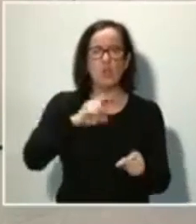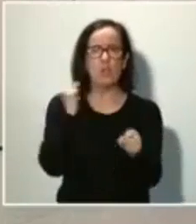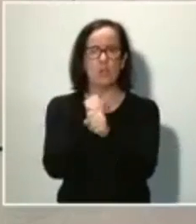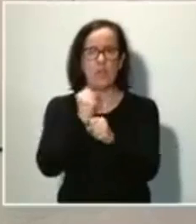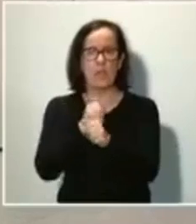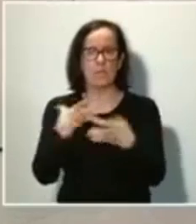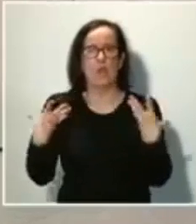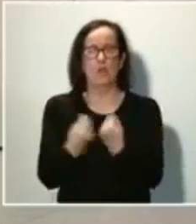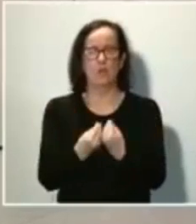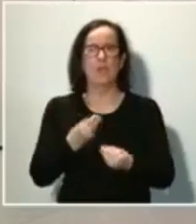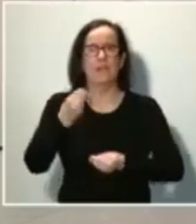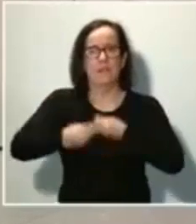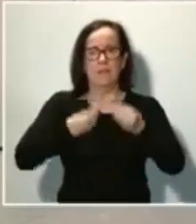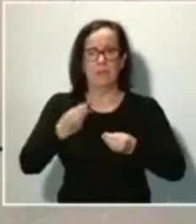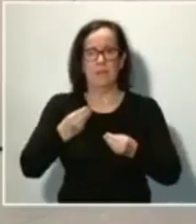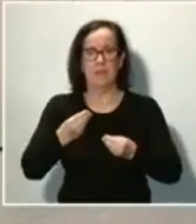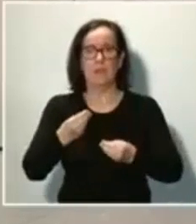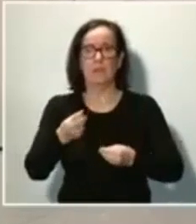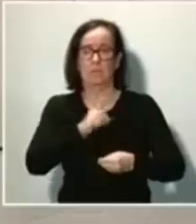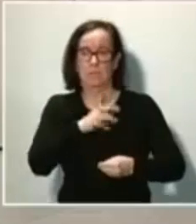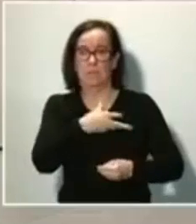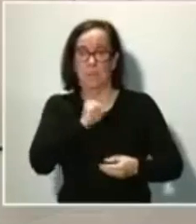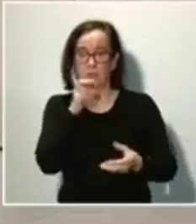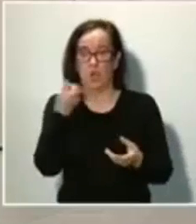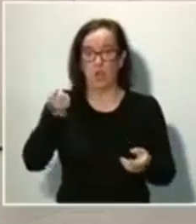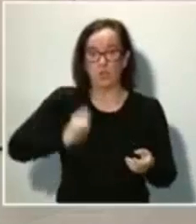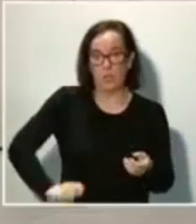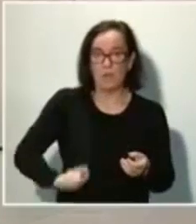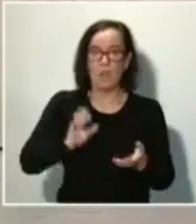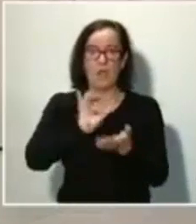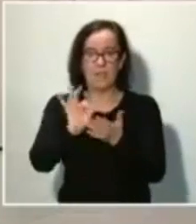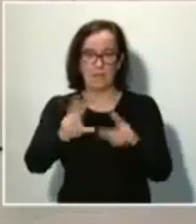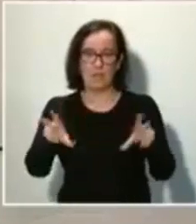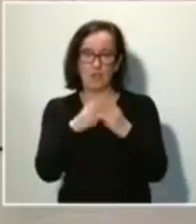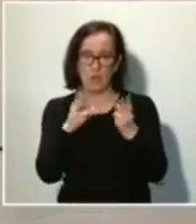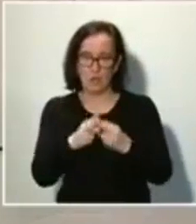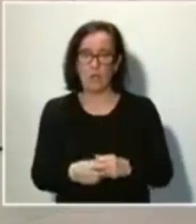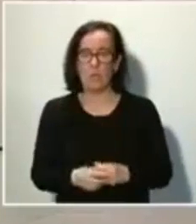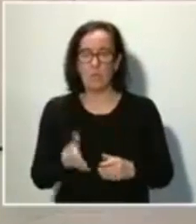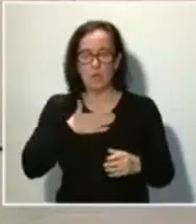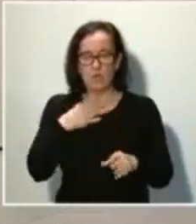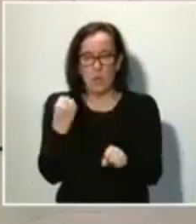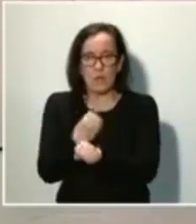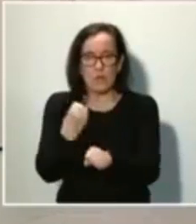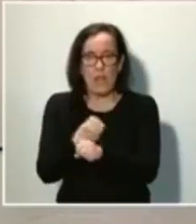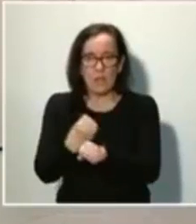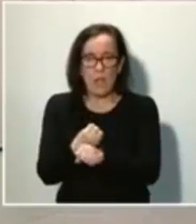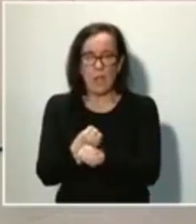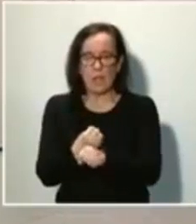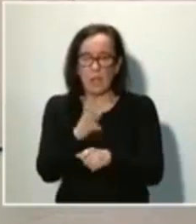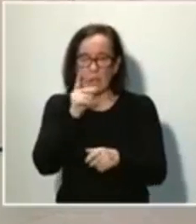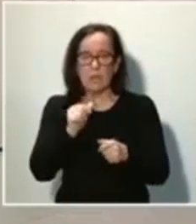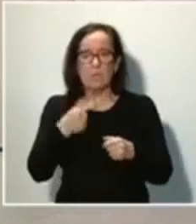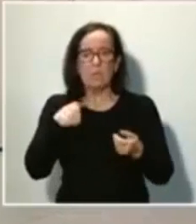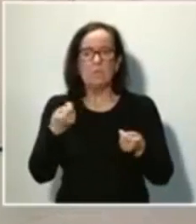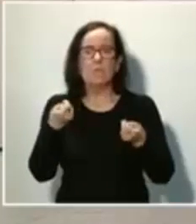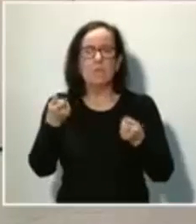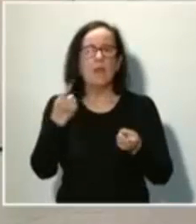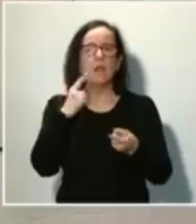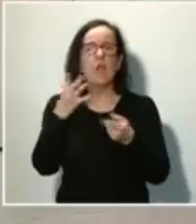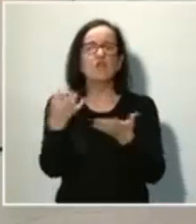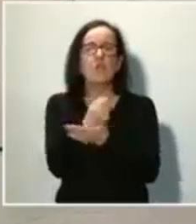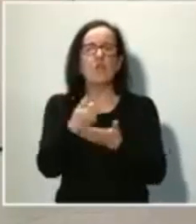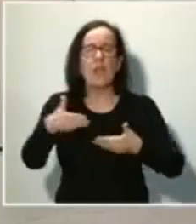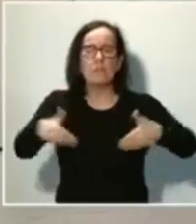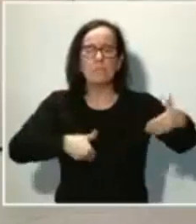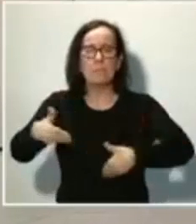están realizando las Fuerzas Armadas con los profesionales de los servicios sociales. Nuestro trabajo será dar curso a todas las peticiones que